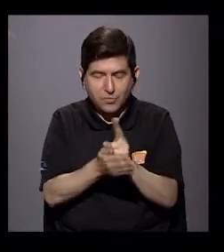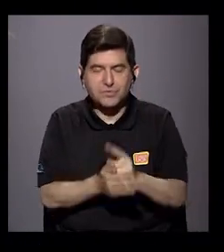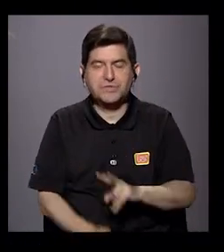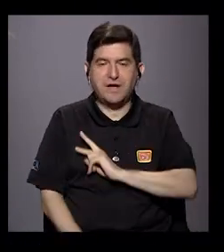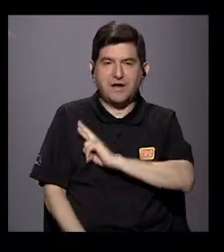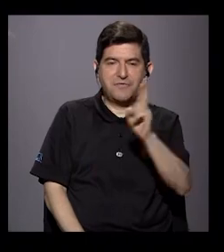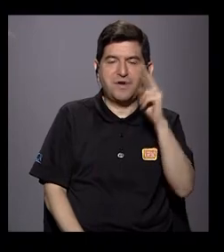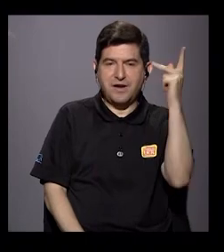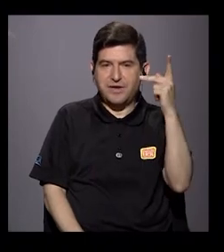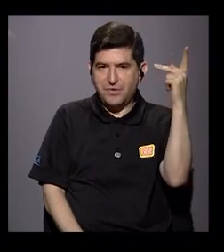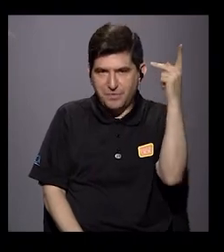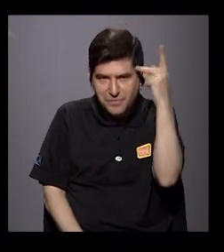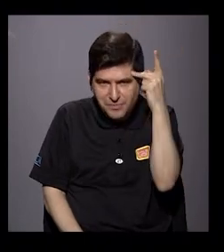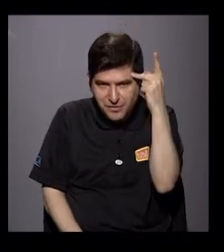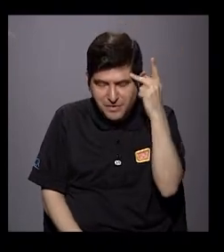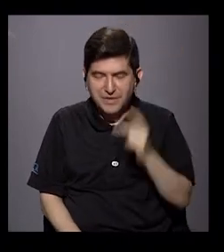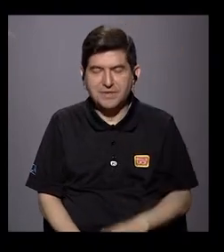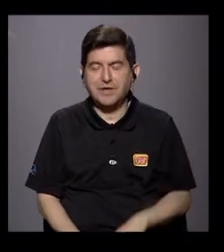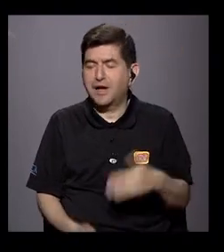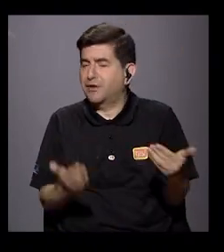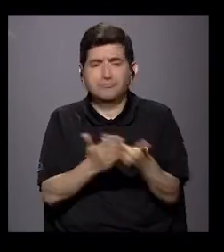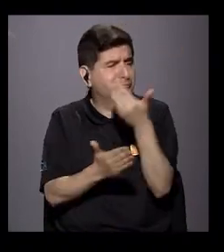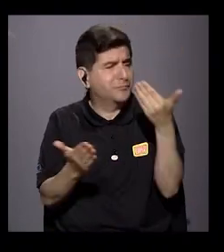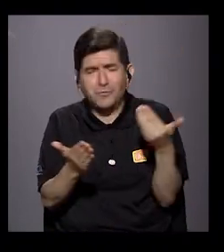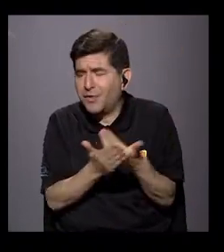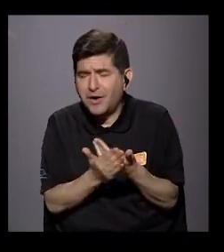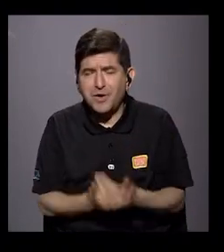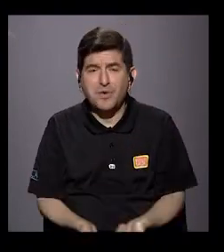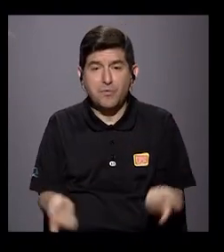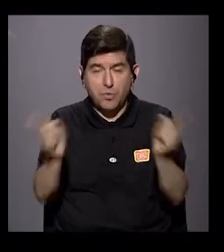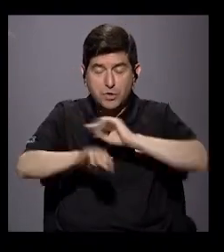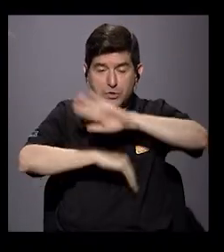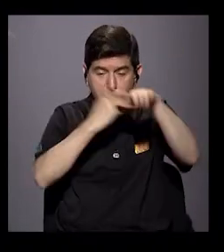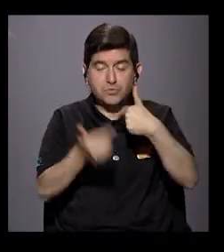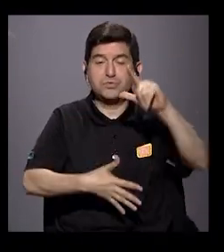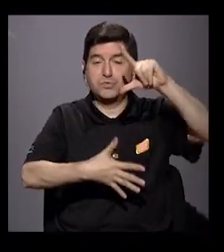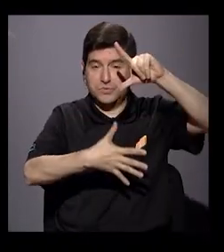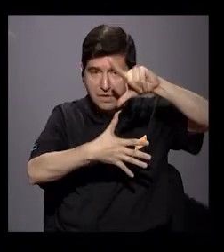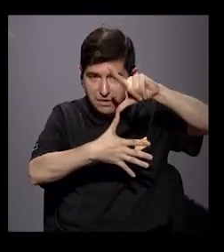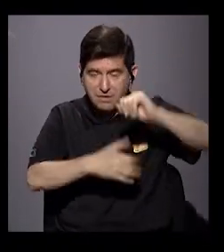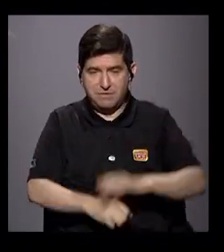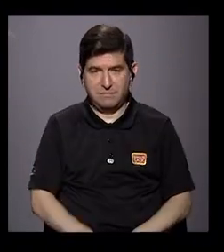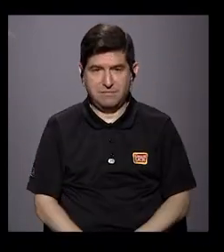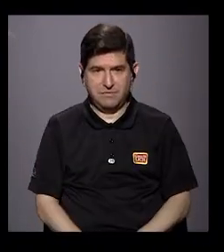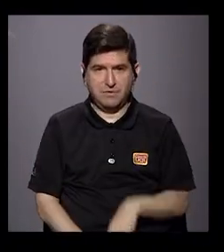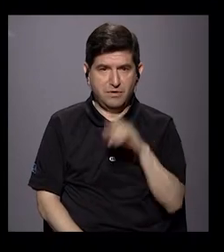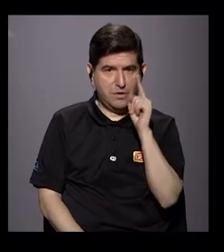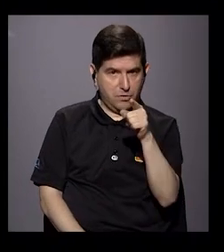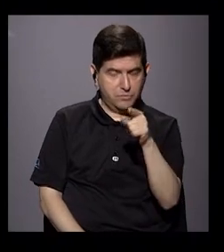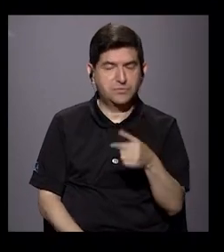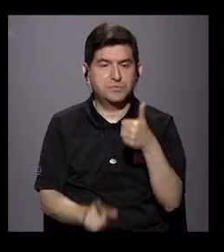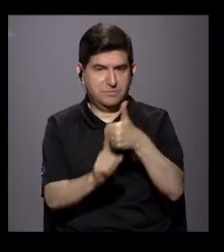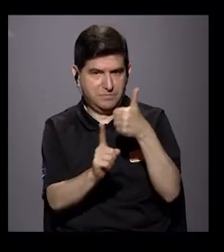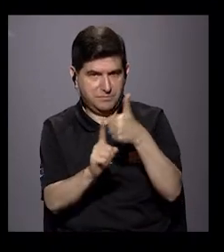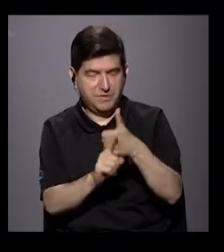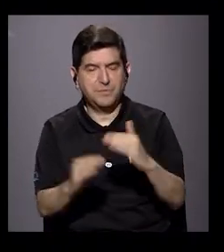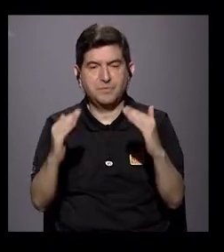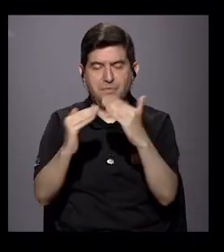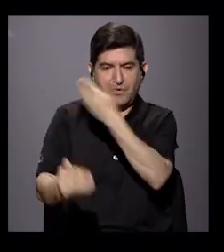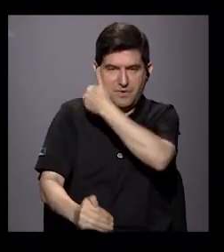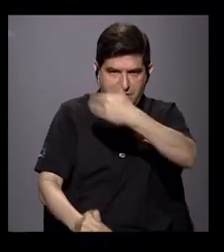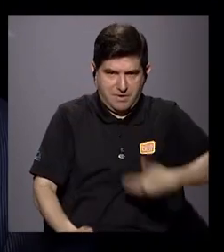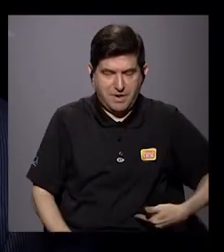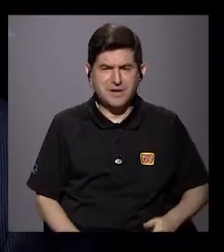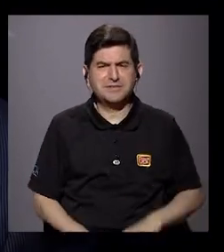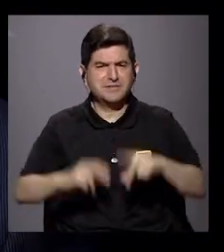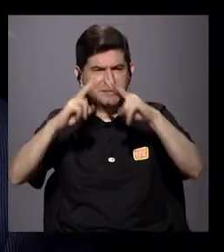la religión como política no es nada nuevo y está sucediendo en toda la América Latina. Ustedes, inclusive desde Casa